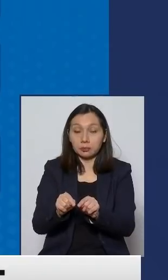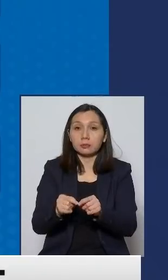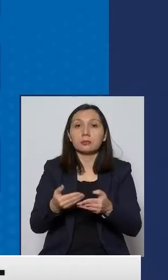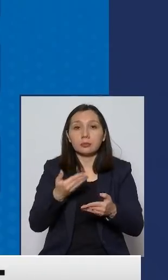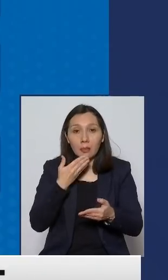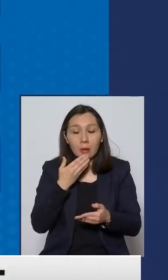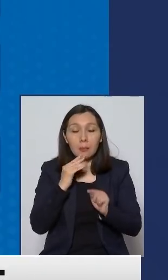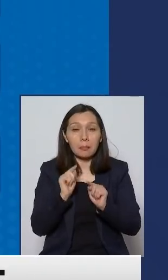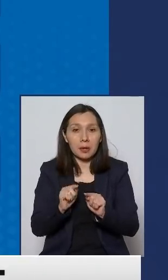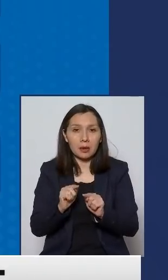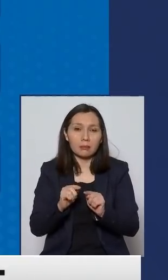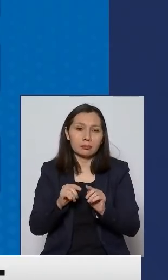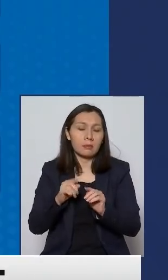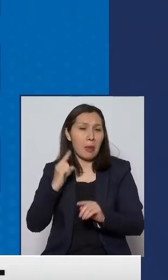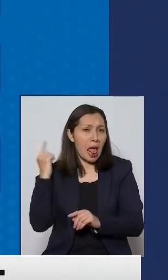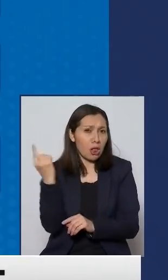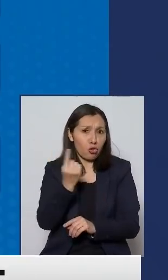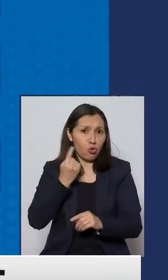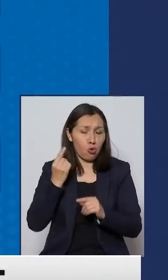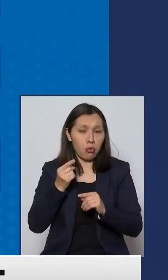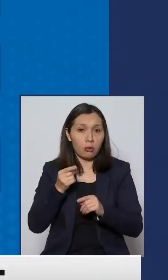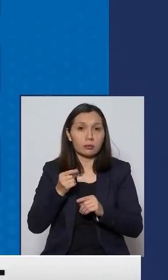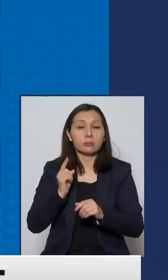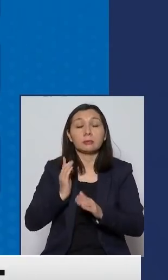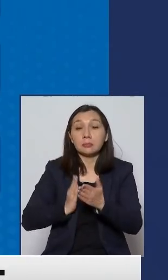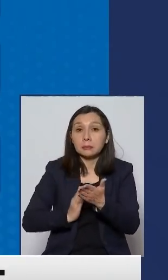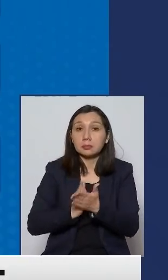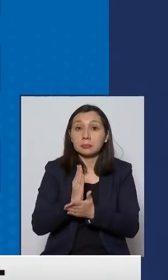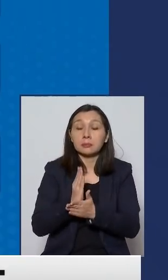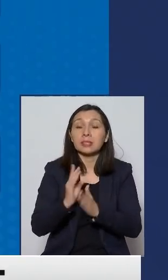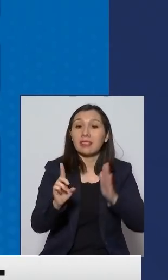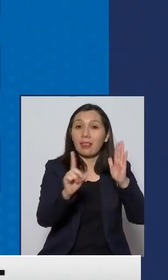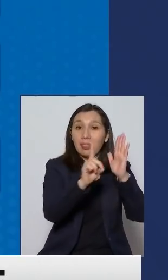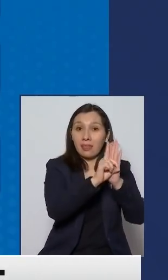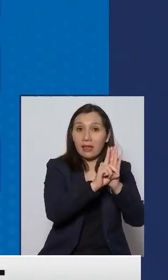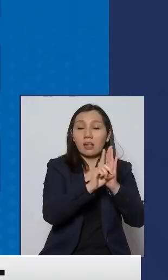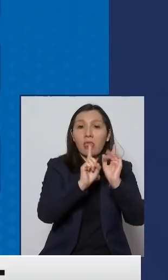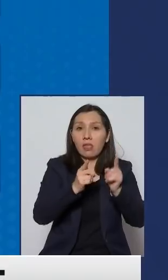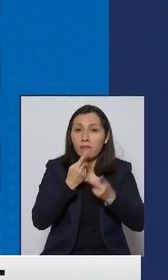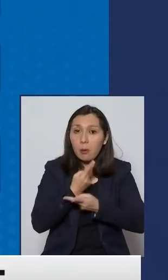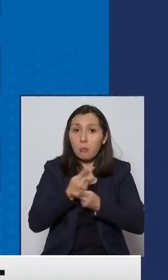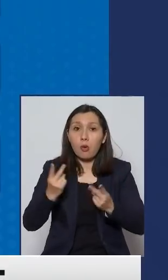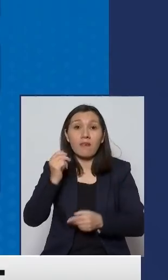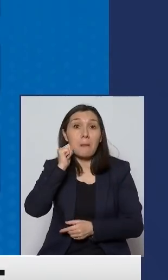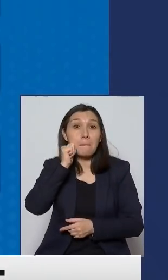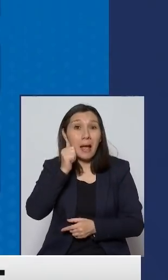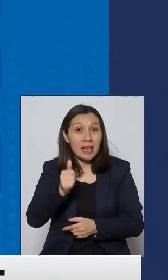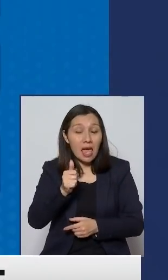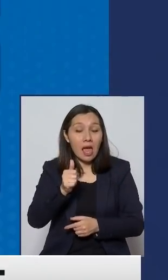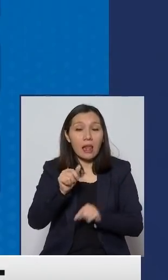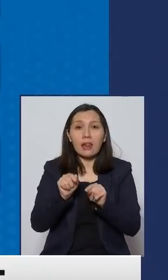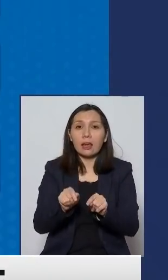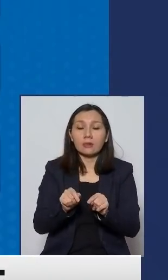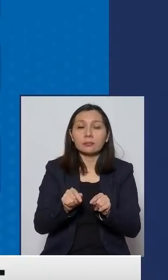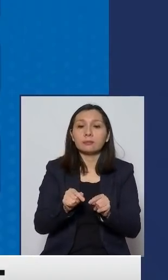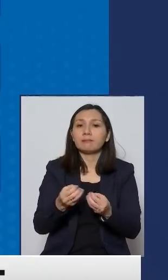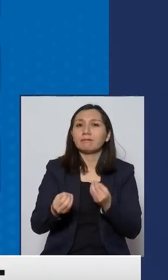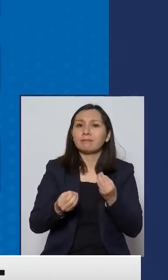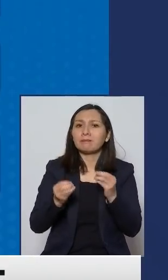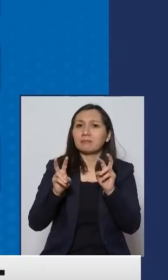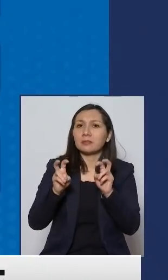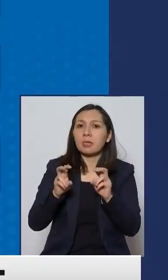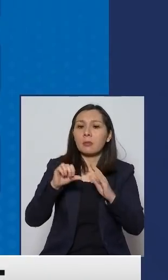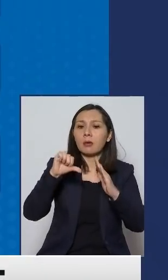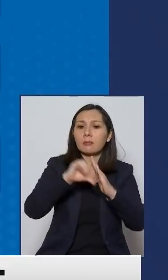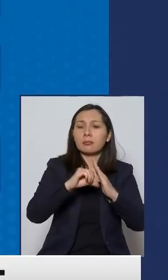medida general a partir del decreto que debería publicarse mañana en lo que se refiere